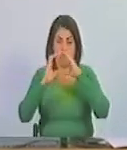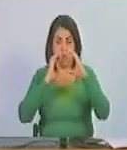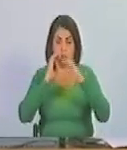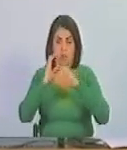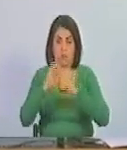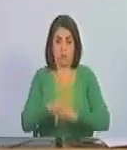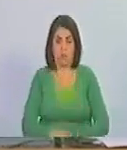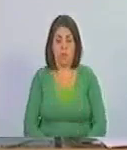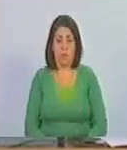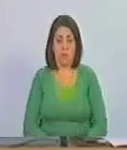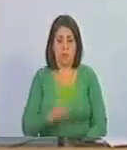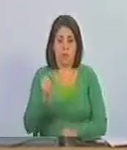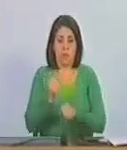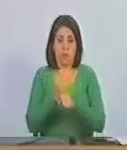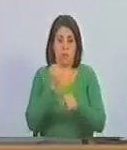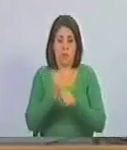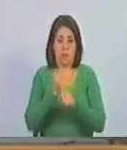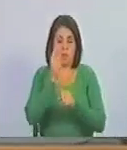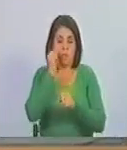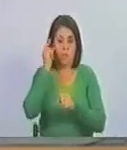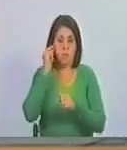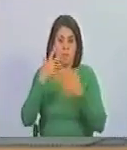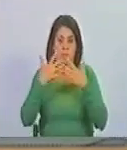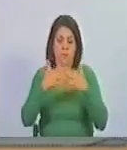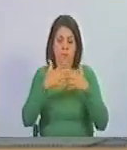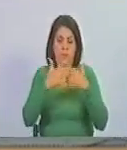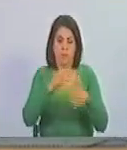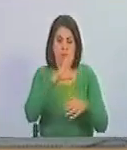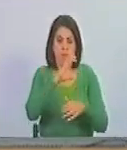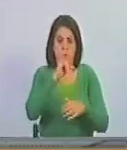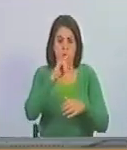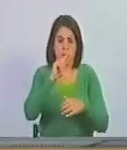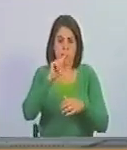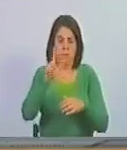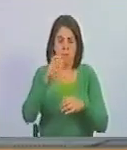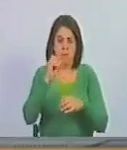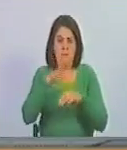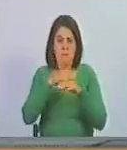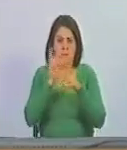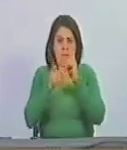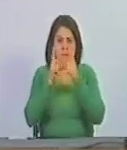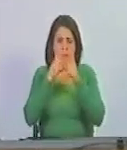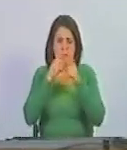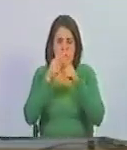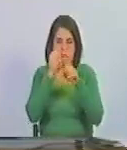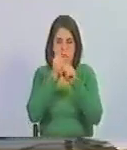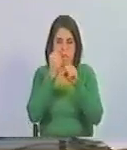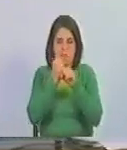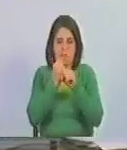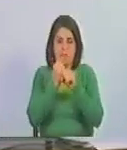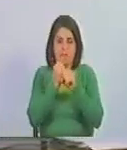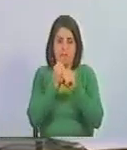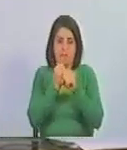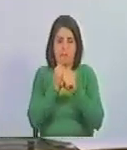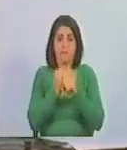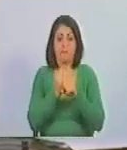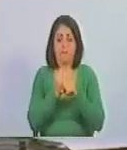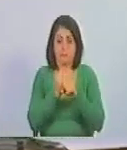a las trabajadoras y trabajadores de la empresa Cifo y algunos de esos trabajadores y trabajadoras